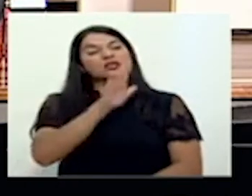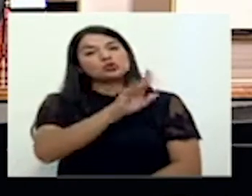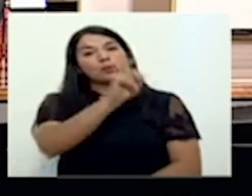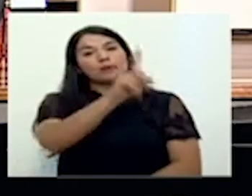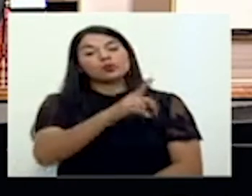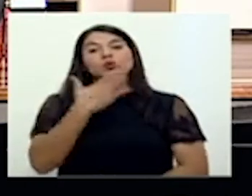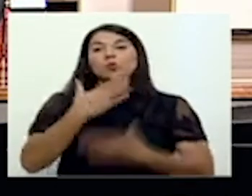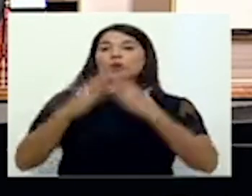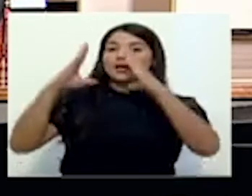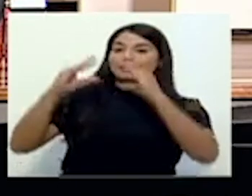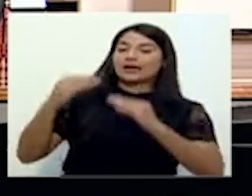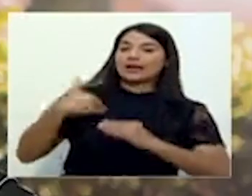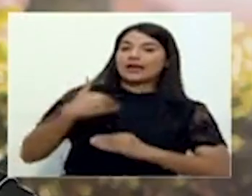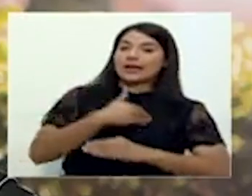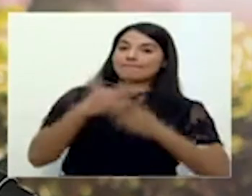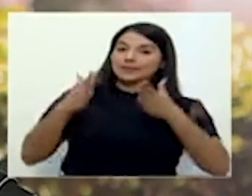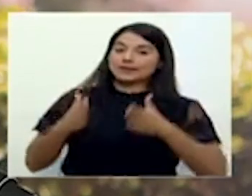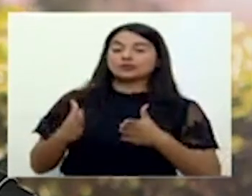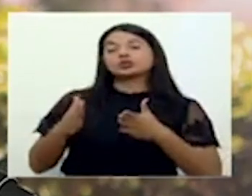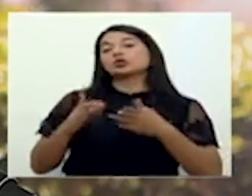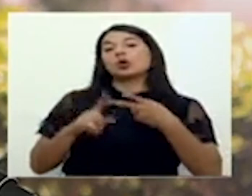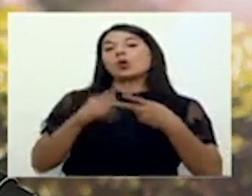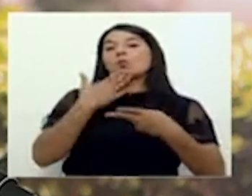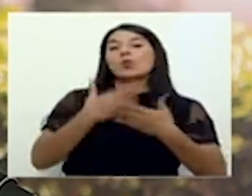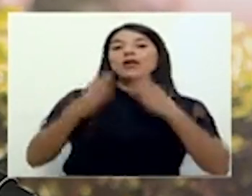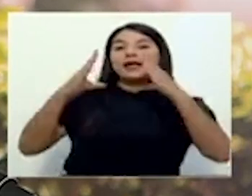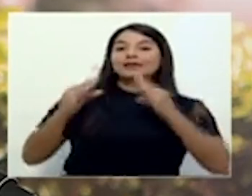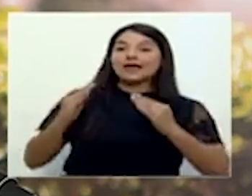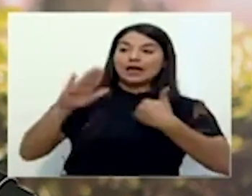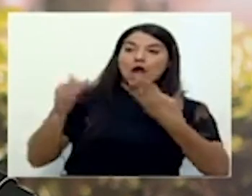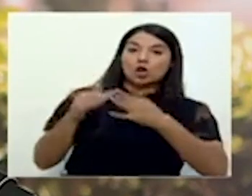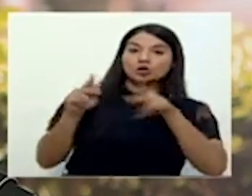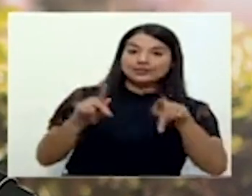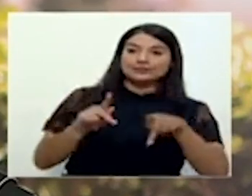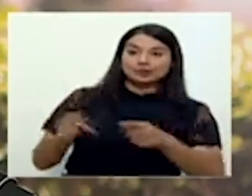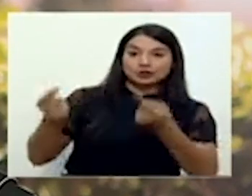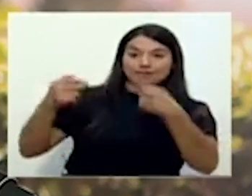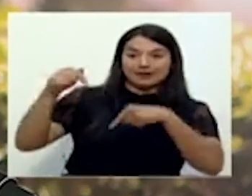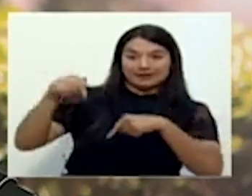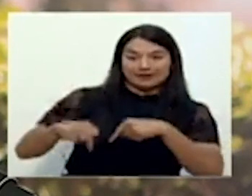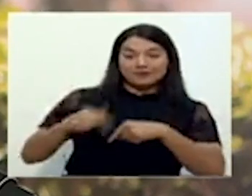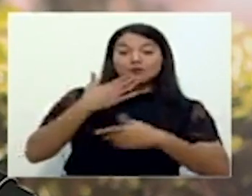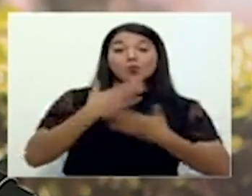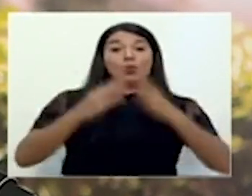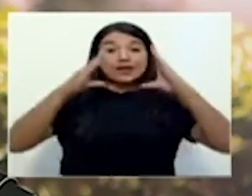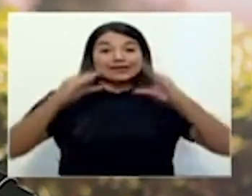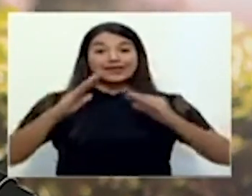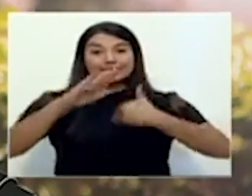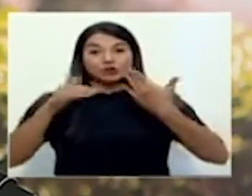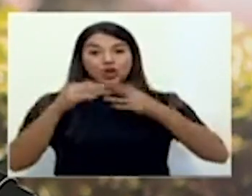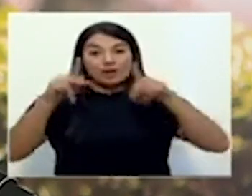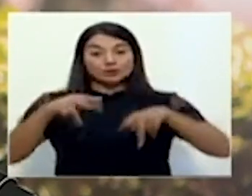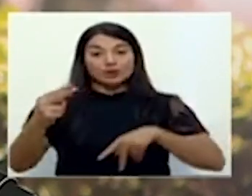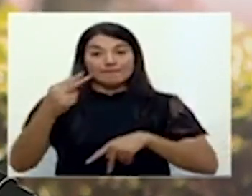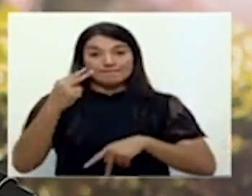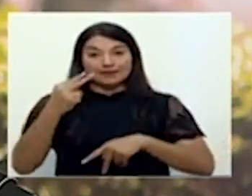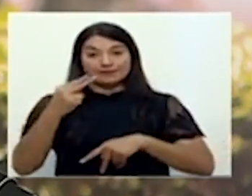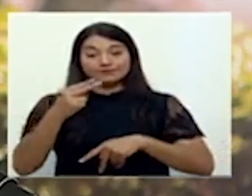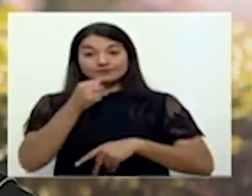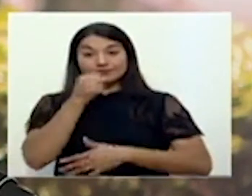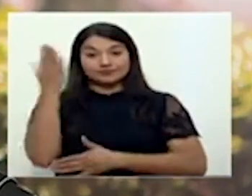Buenas tardes, señor ministro. Buenas tardes a los demás presentes aquí en el auditorio y buenas tardes a quienes siguen esta transmisión en todo el país.